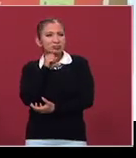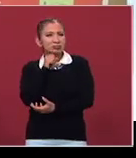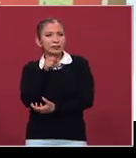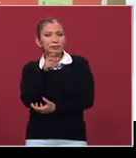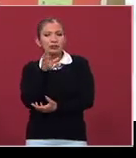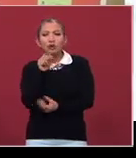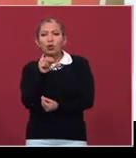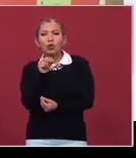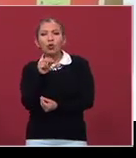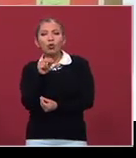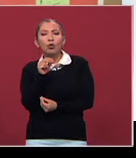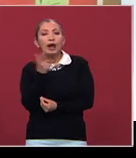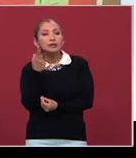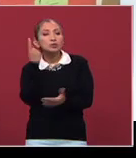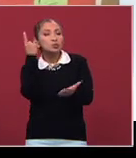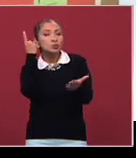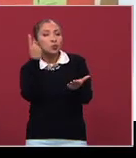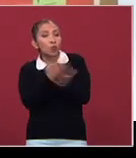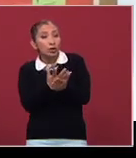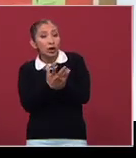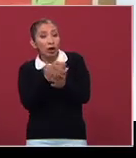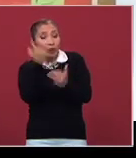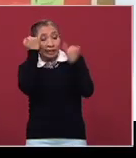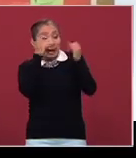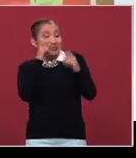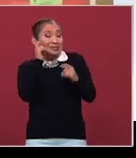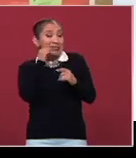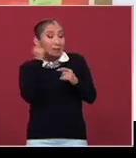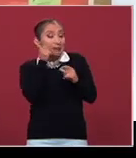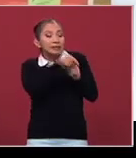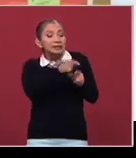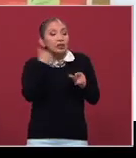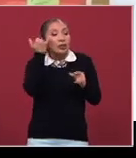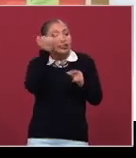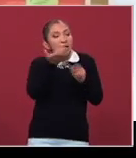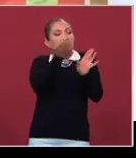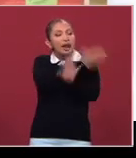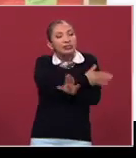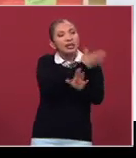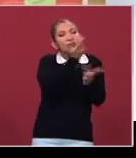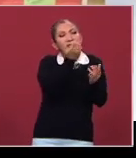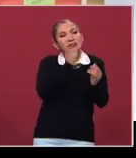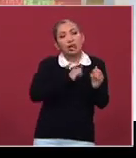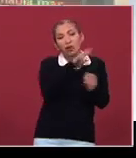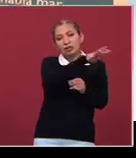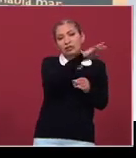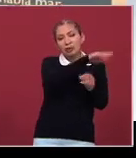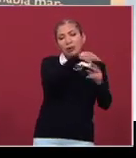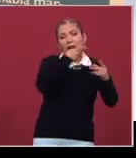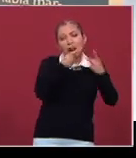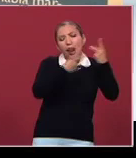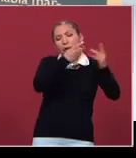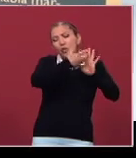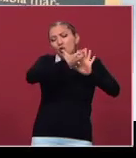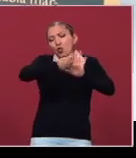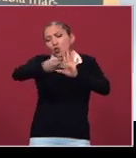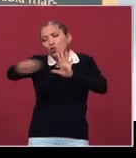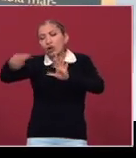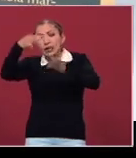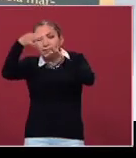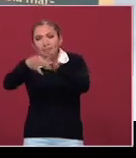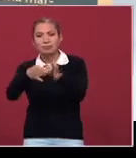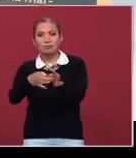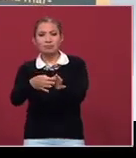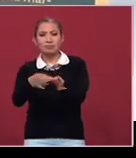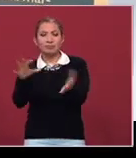no es que sea únicamente ideas del zapatismo, ¿no? Son ideas que se vienen discutiendo desde el final del siglo XIX y que se concretan en ese momento,